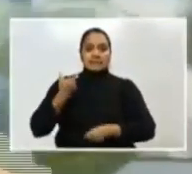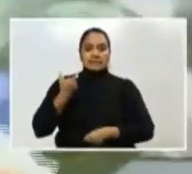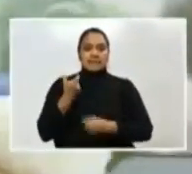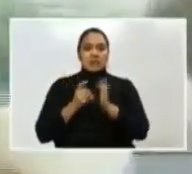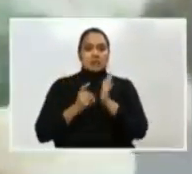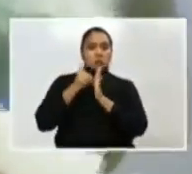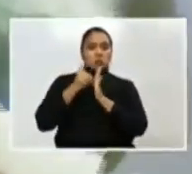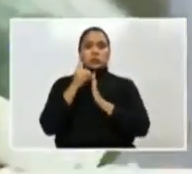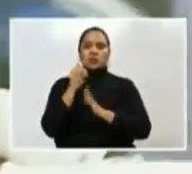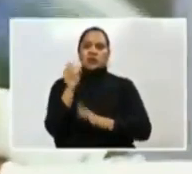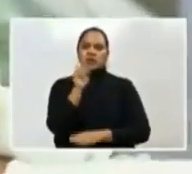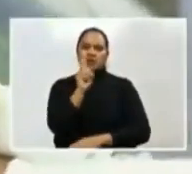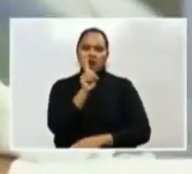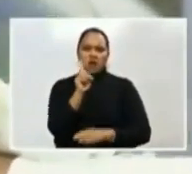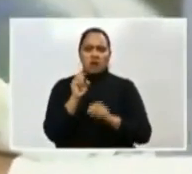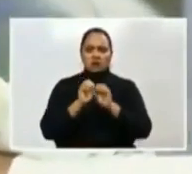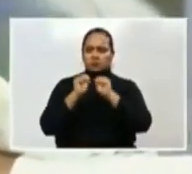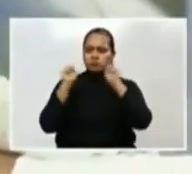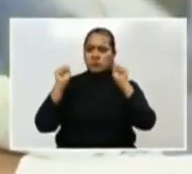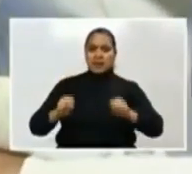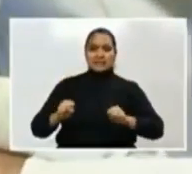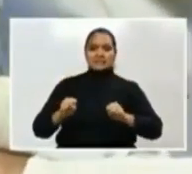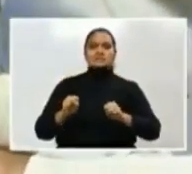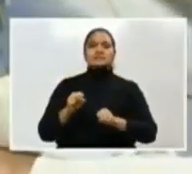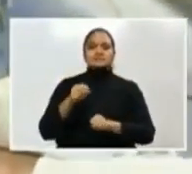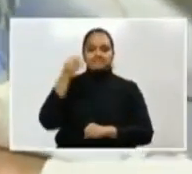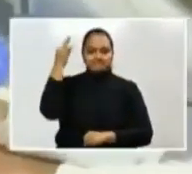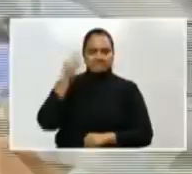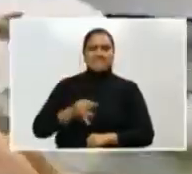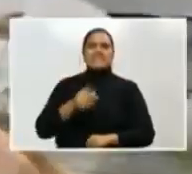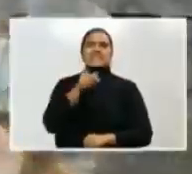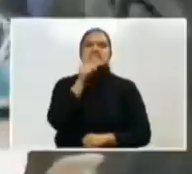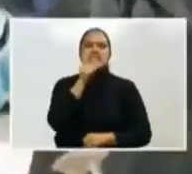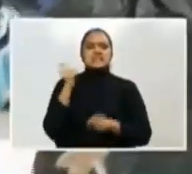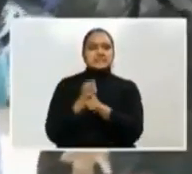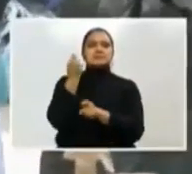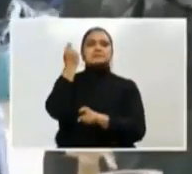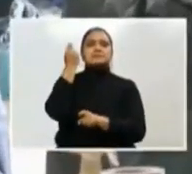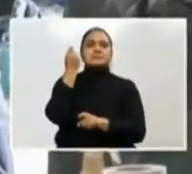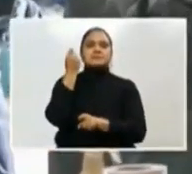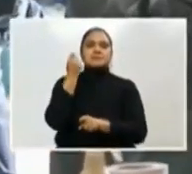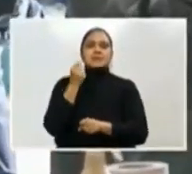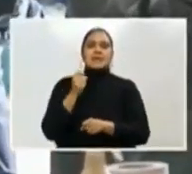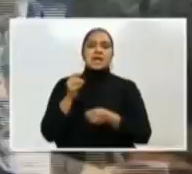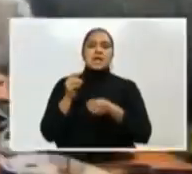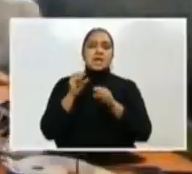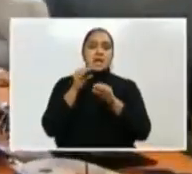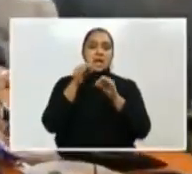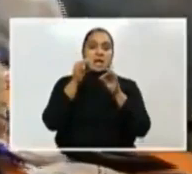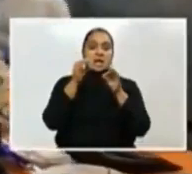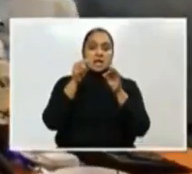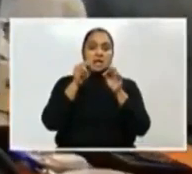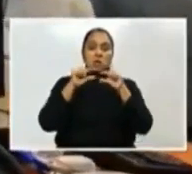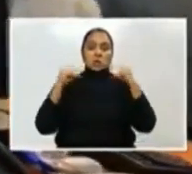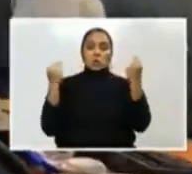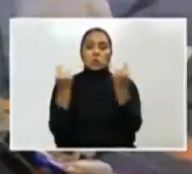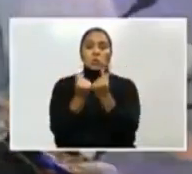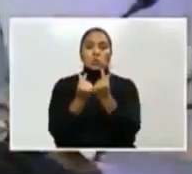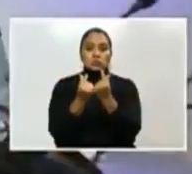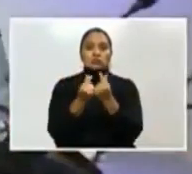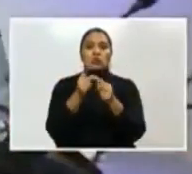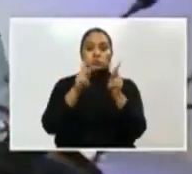más sofisticados o los países más desarrollados. Esta guerra la va a ganar el pueblo más disciplinado y ordenado.